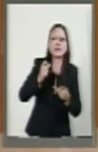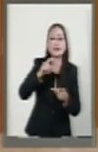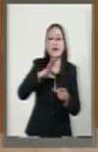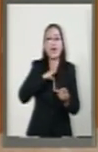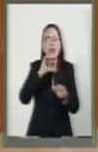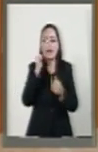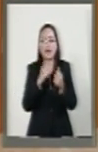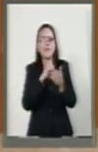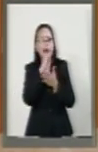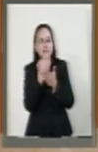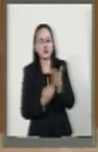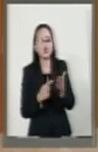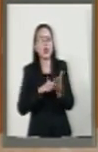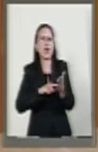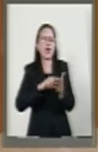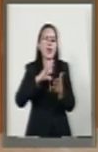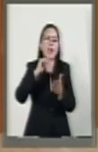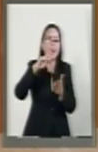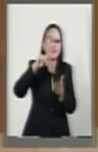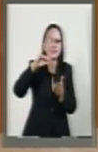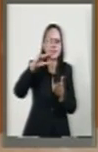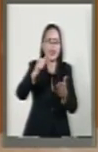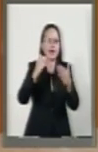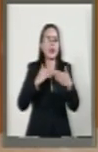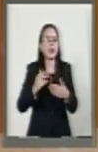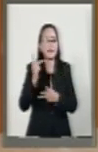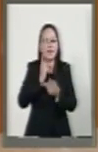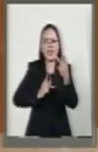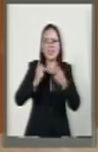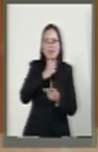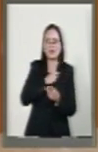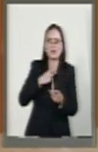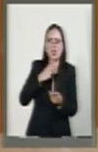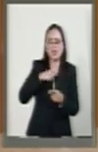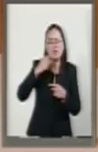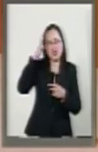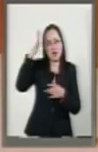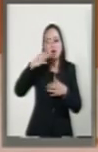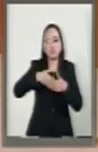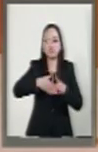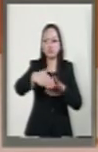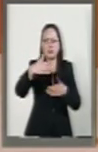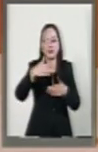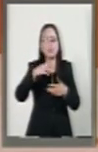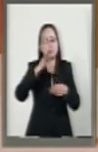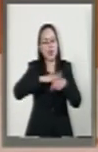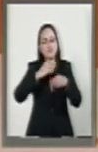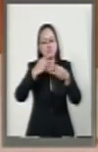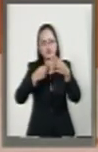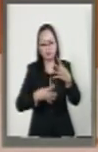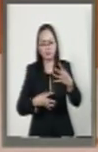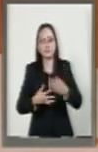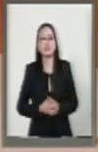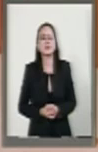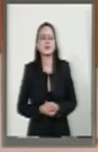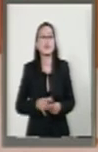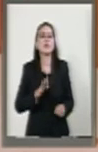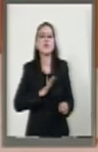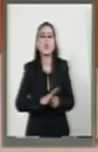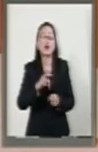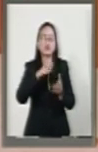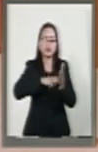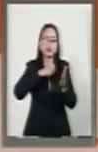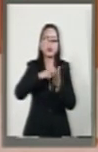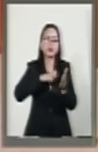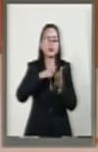factorajes, garantías y créditos de largo plazo, entre otros. En las reformas que se introducen a la